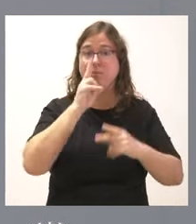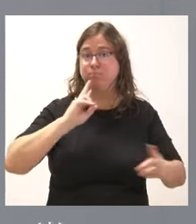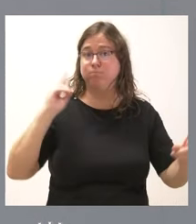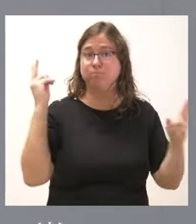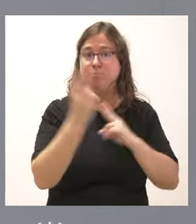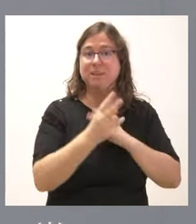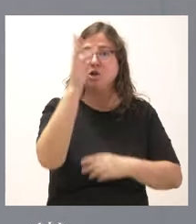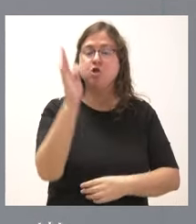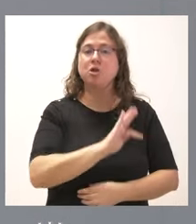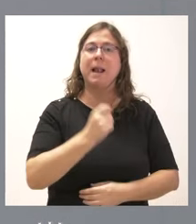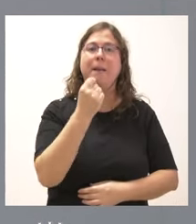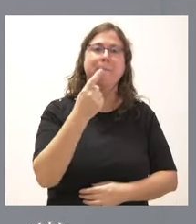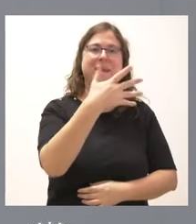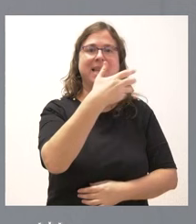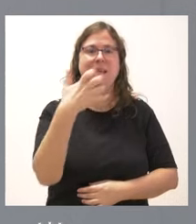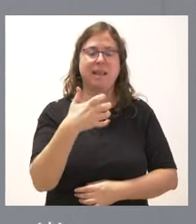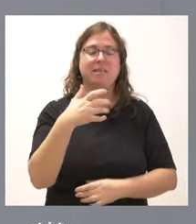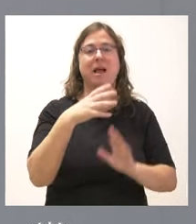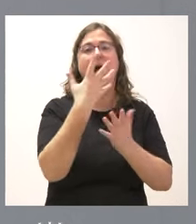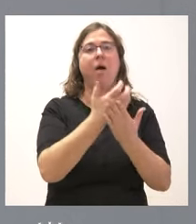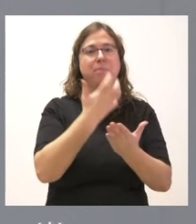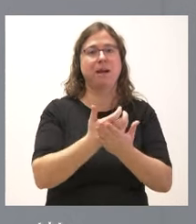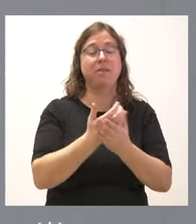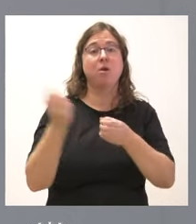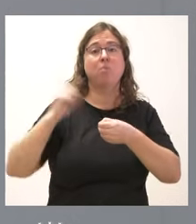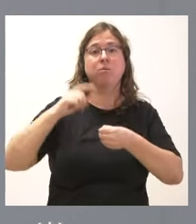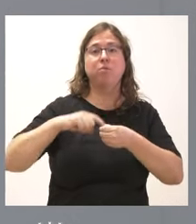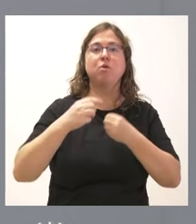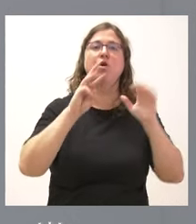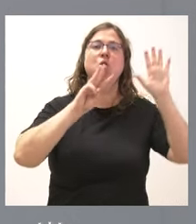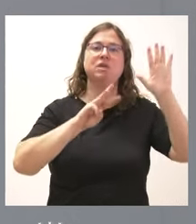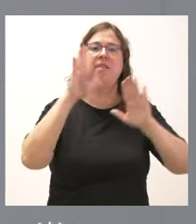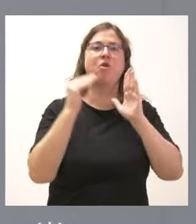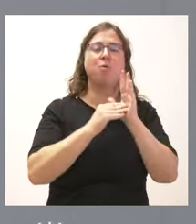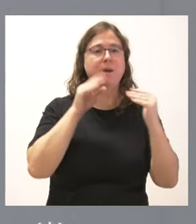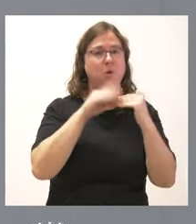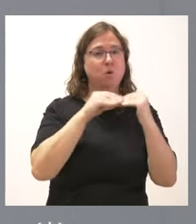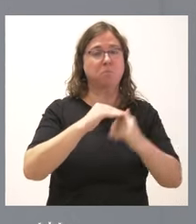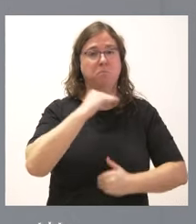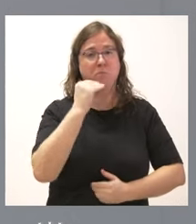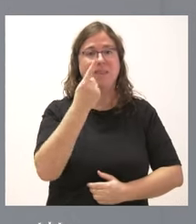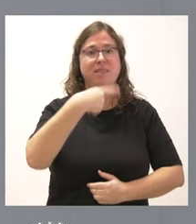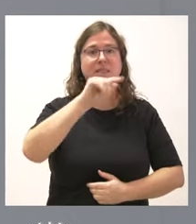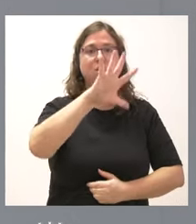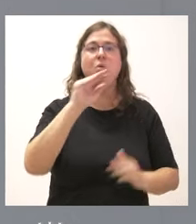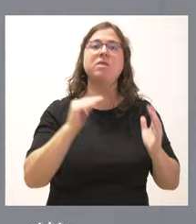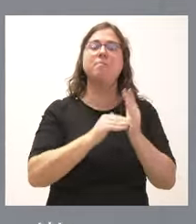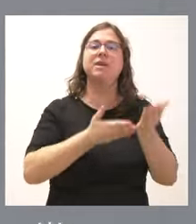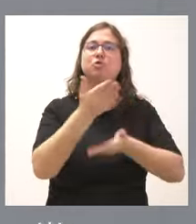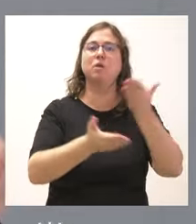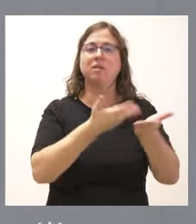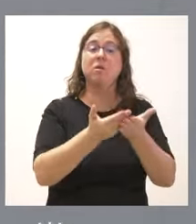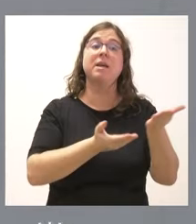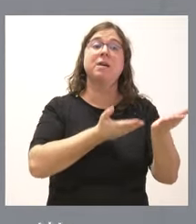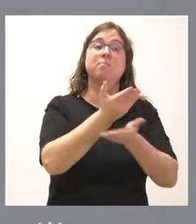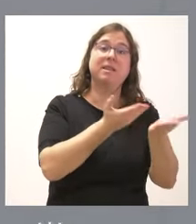a un total de 1.500 aplicaciones, tiene registrados a 85.000 usuarios y alrededor de 150.000 solicitudes entre peticiones